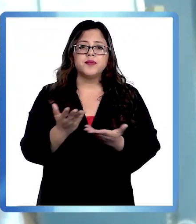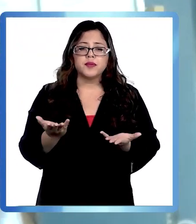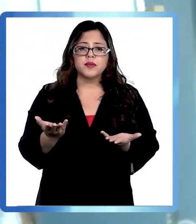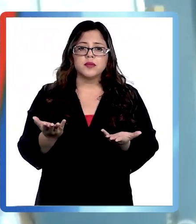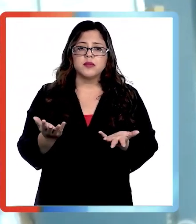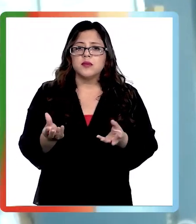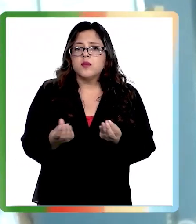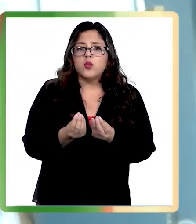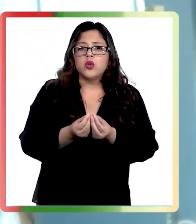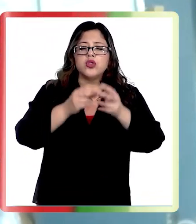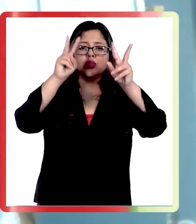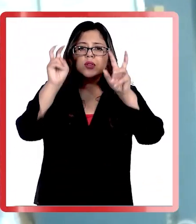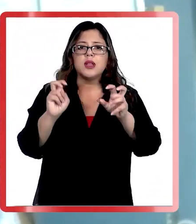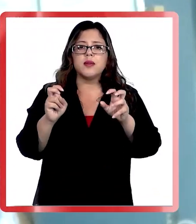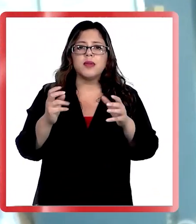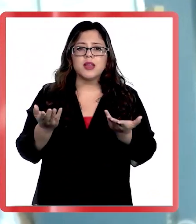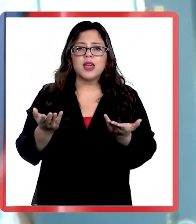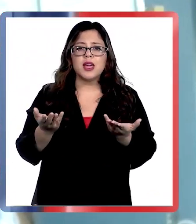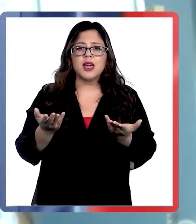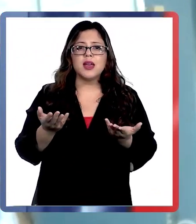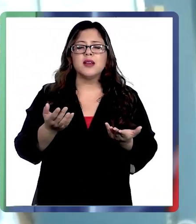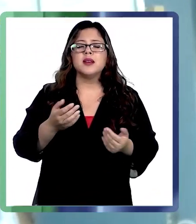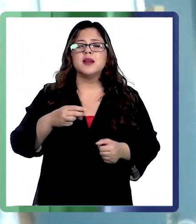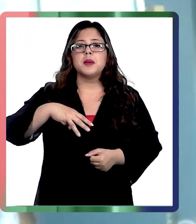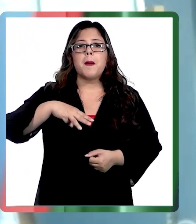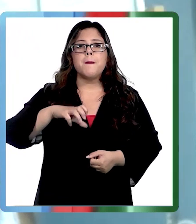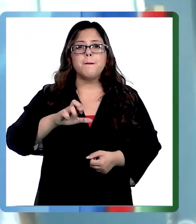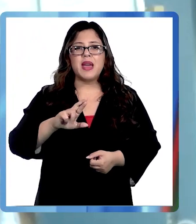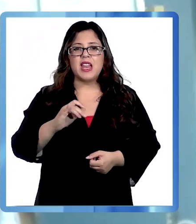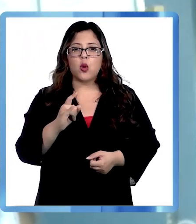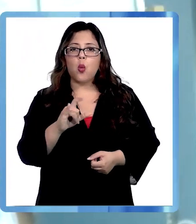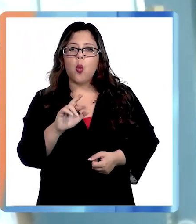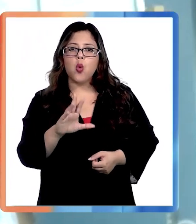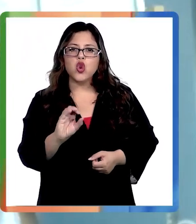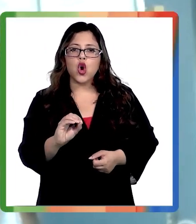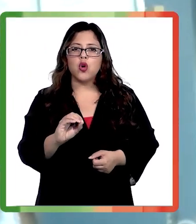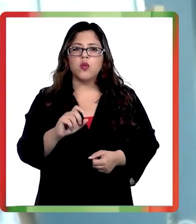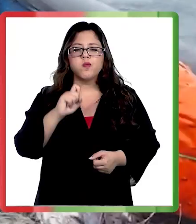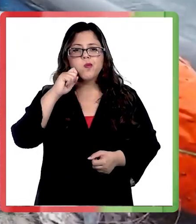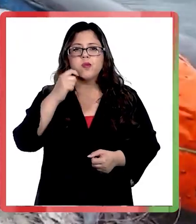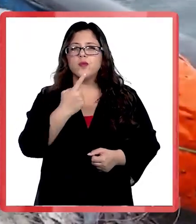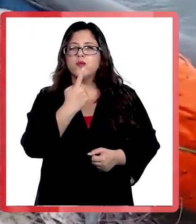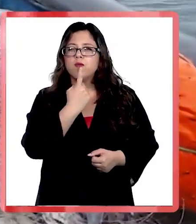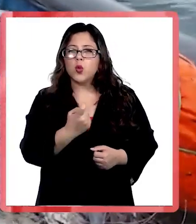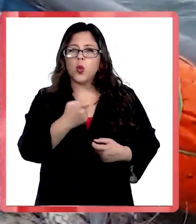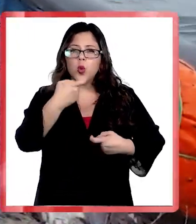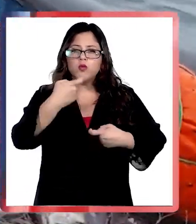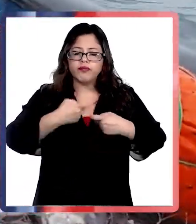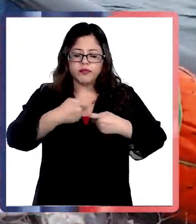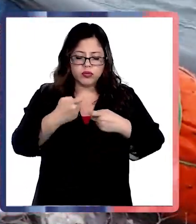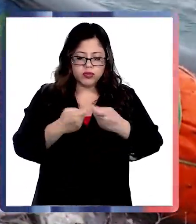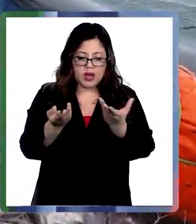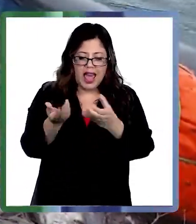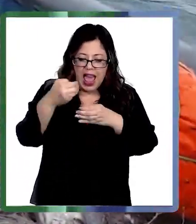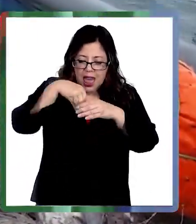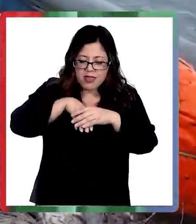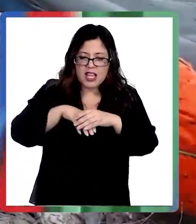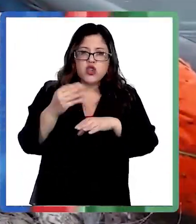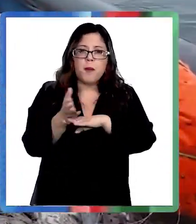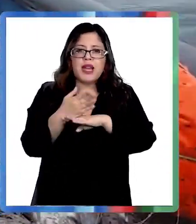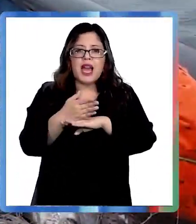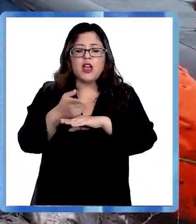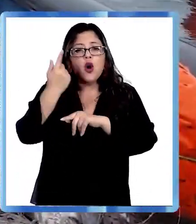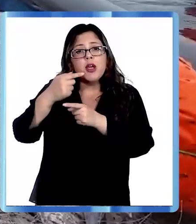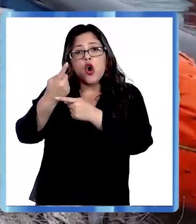acumulación de lo que pueden ser metales pesados como el mercurio. Los pescados más chicos no tienen tanta acumulación de esto, por lo que serían más